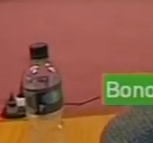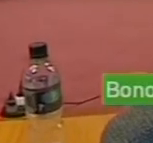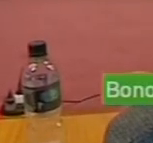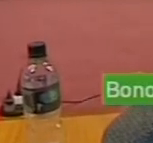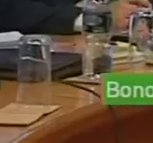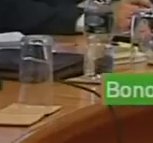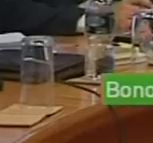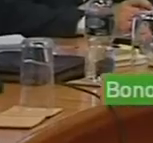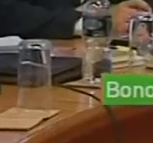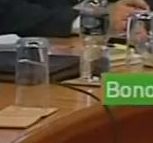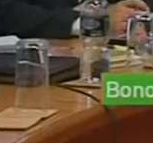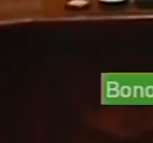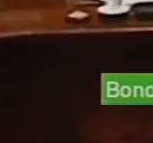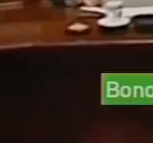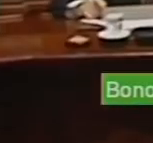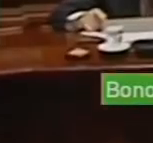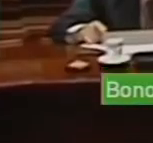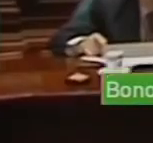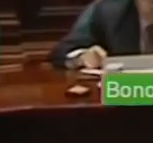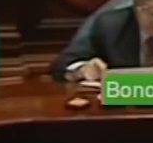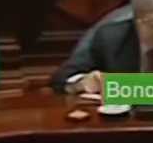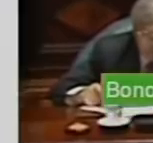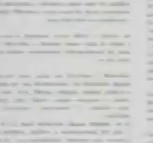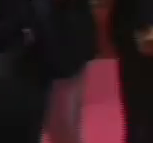que sistemáticamente han venido bajando las encuestas